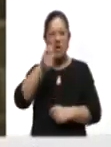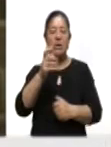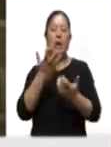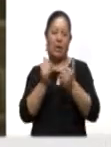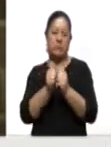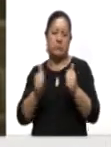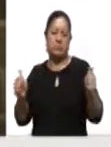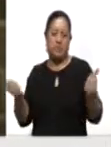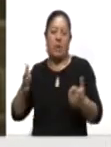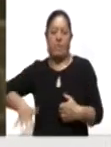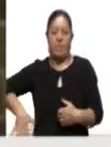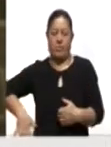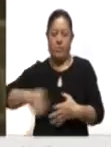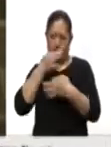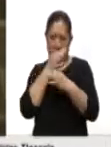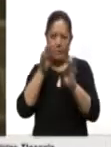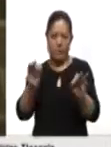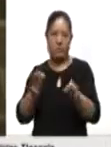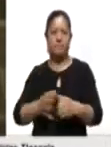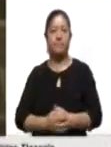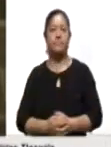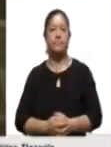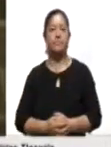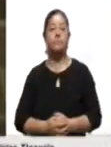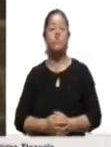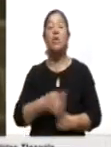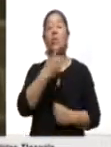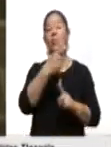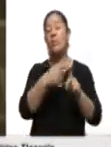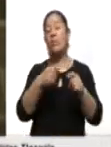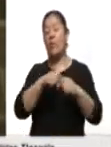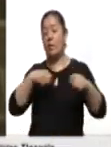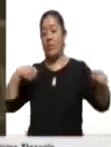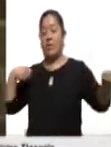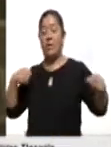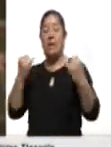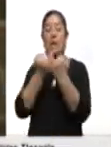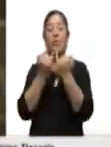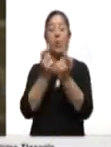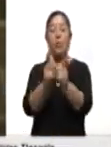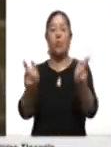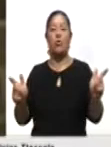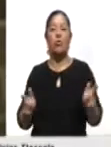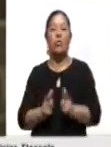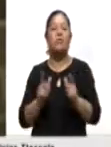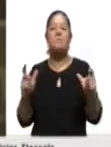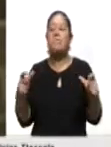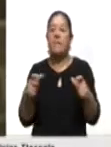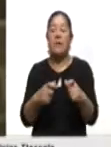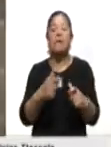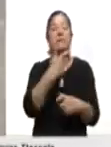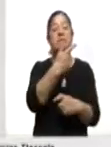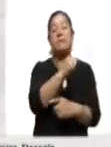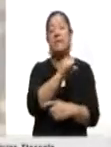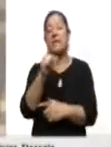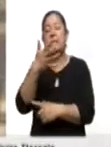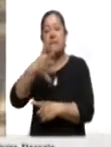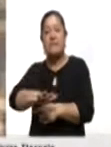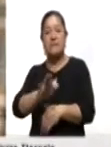he mencionado, de un metro y medio por lo menos. Y los grupos deben de ser pequeños, máximo de siete a diez personas.